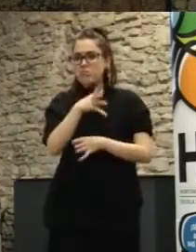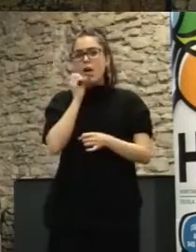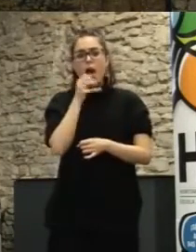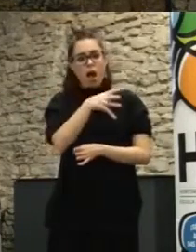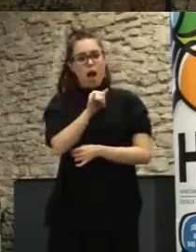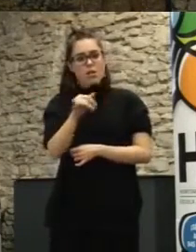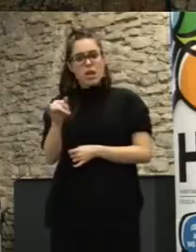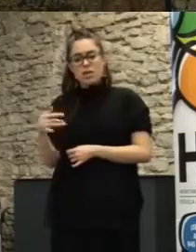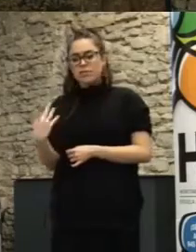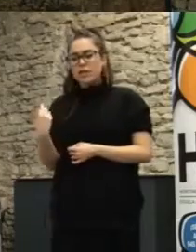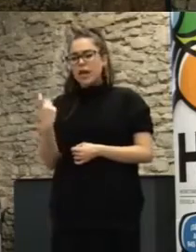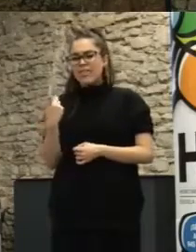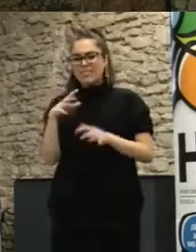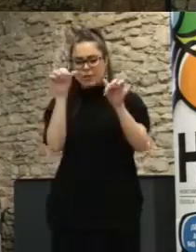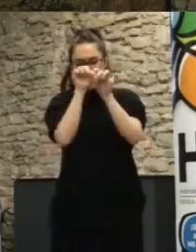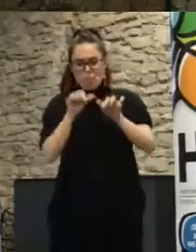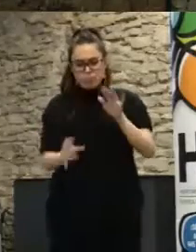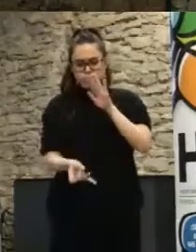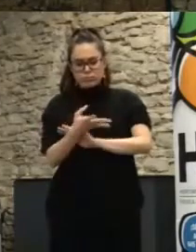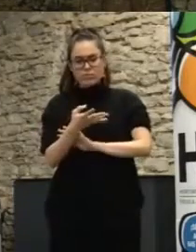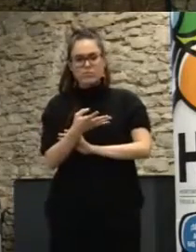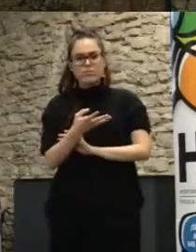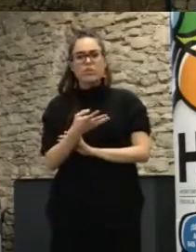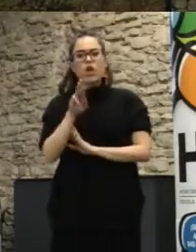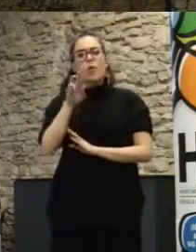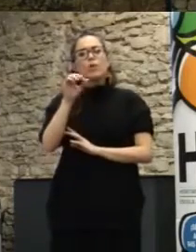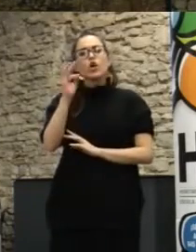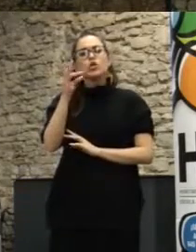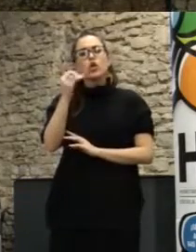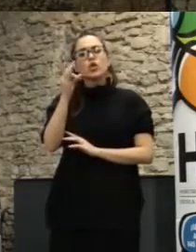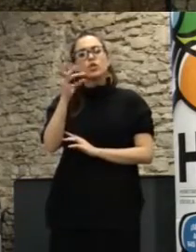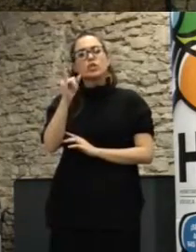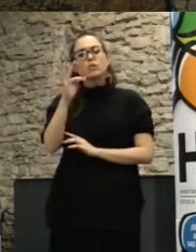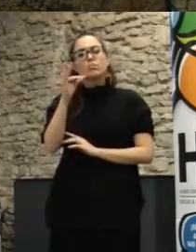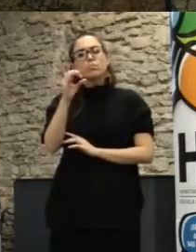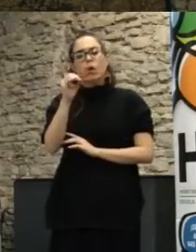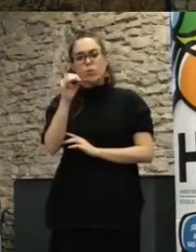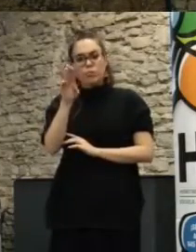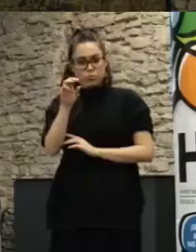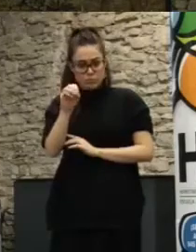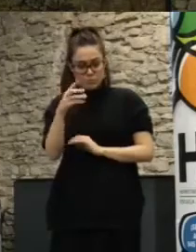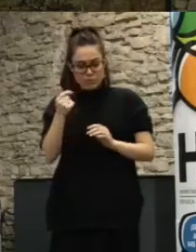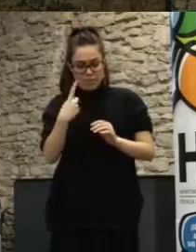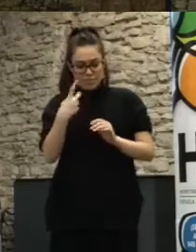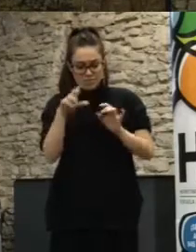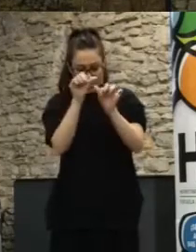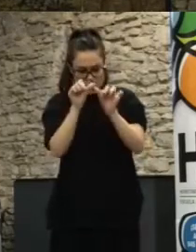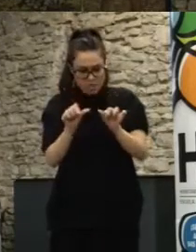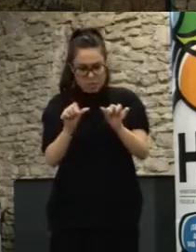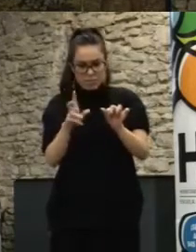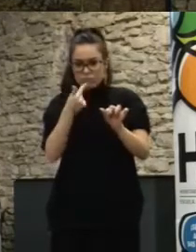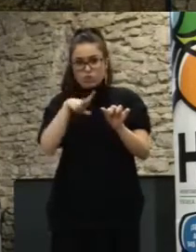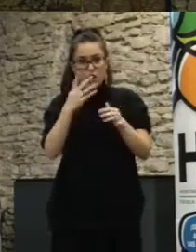prototipar de alguna manera ¿qué es un prototipo? pues un prototipo igual que la vacuna es algo aproximado a la solución que tenemos que